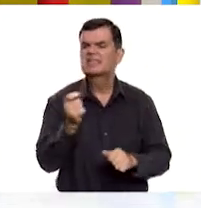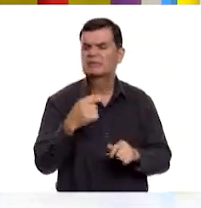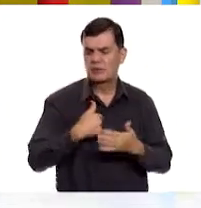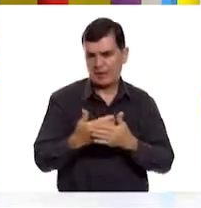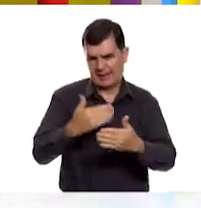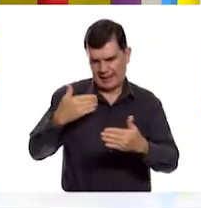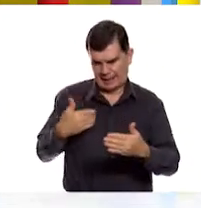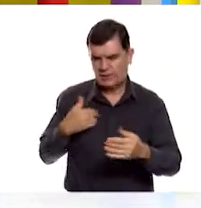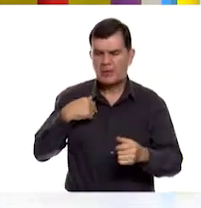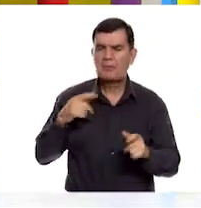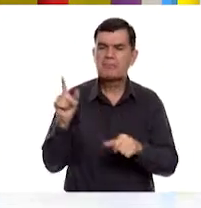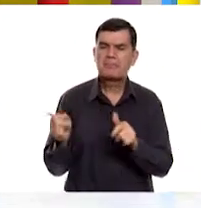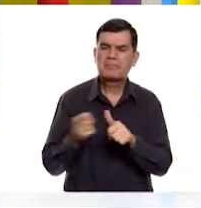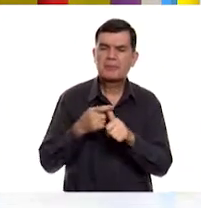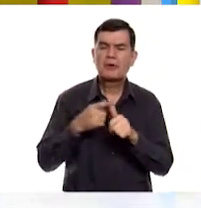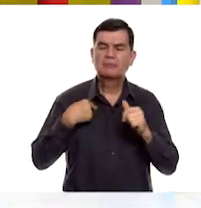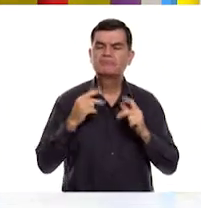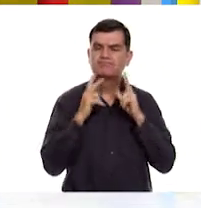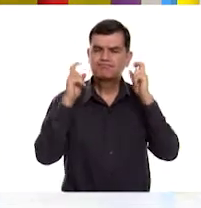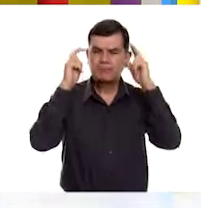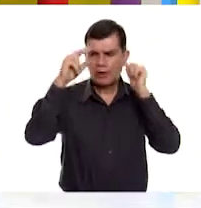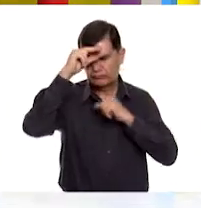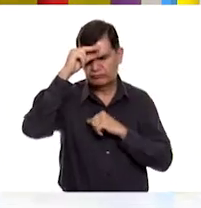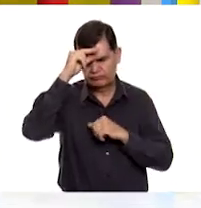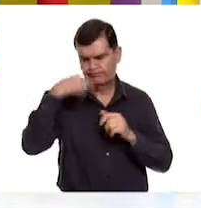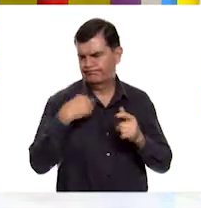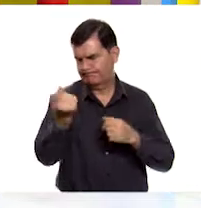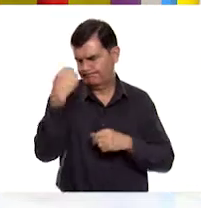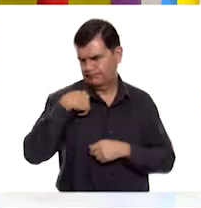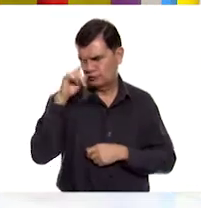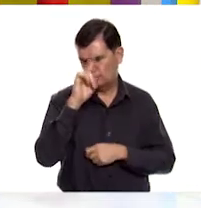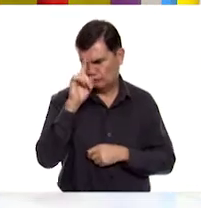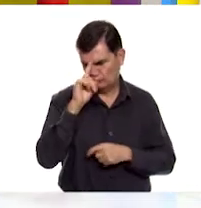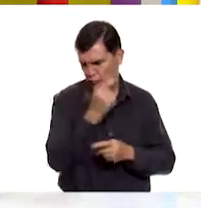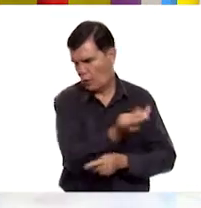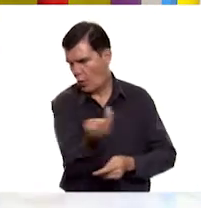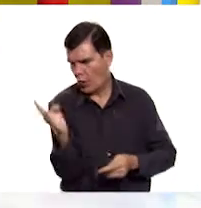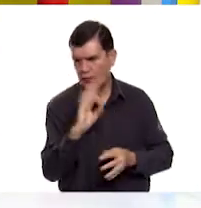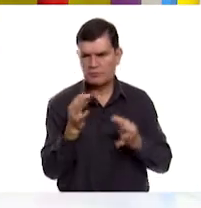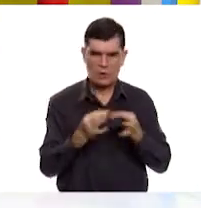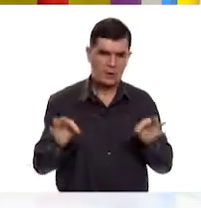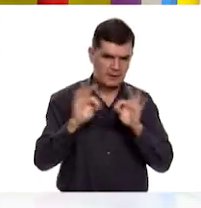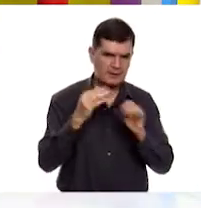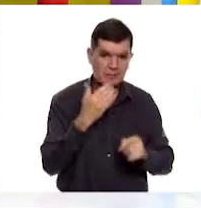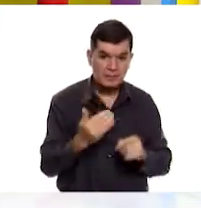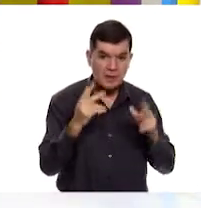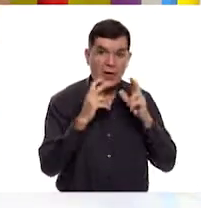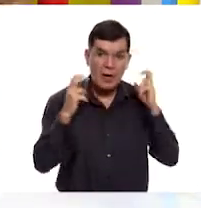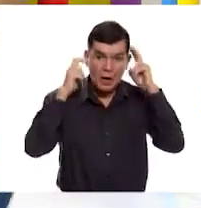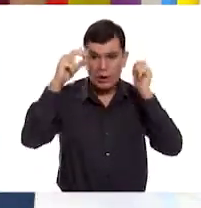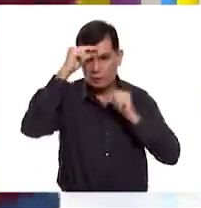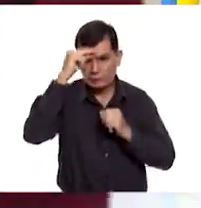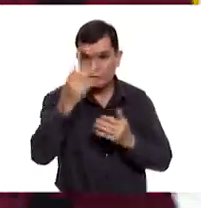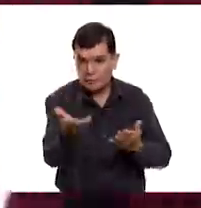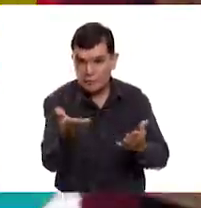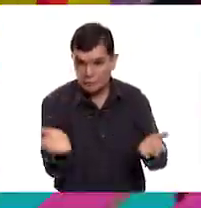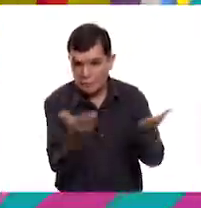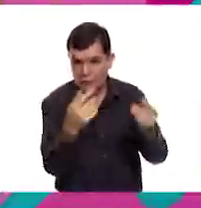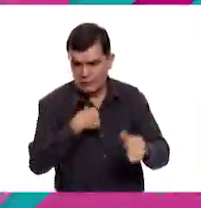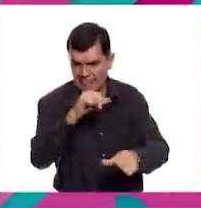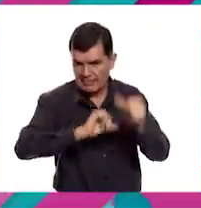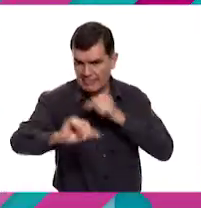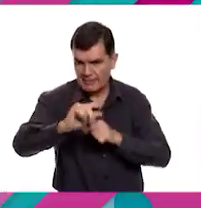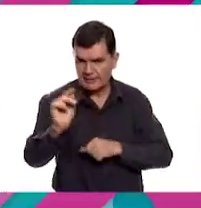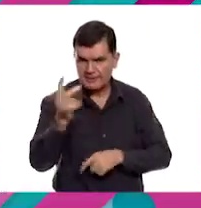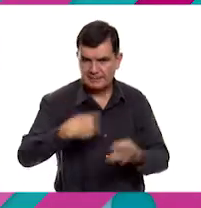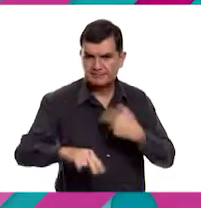antes de comenzar vamos con Ajo Listo, que nos tiene una recomendación muy importante para todos nosotros. Ajo Listo, te toca. Ahí te encargo. Ahorita regreso.